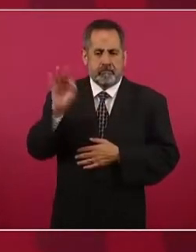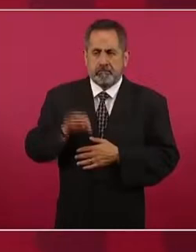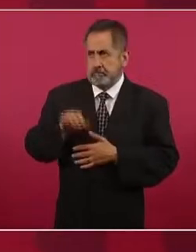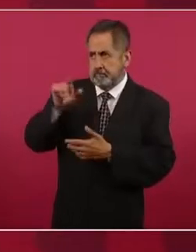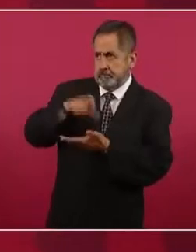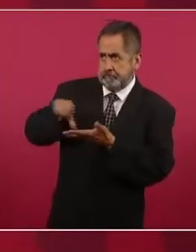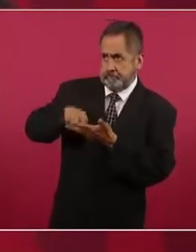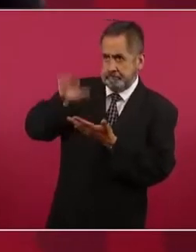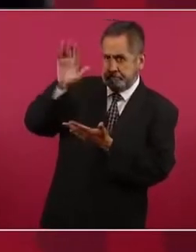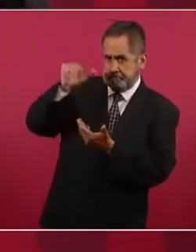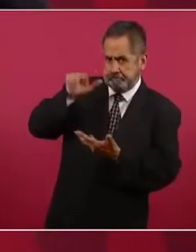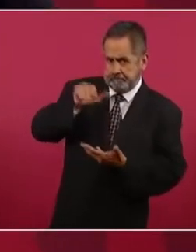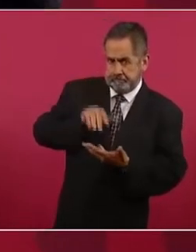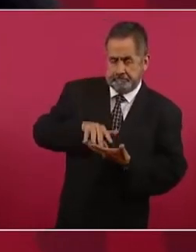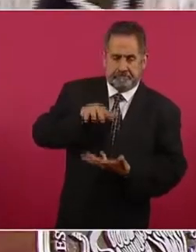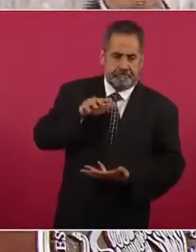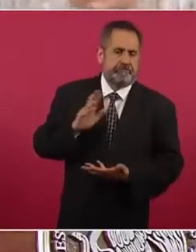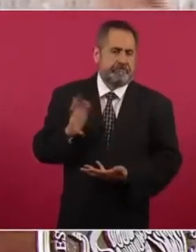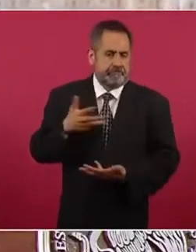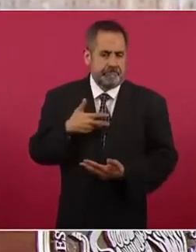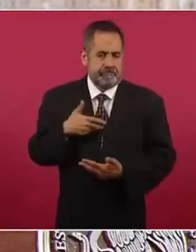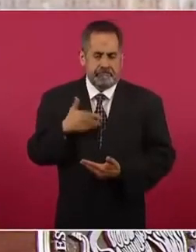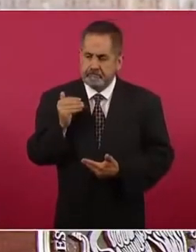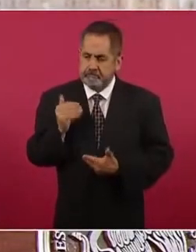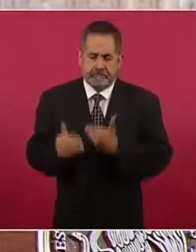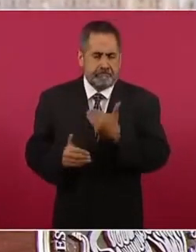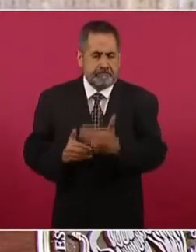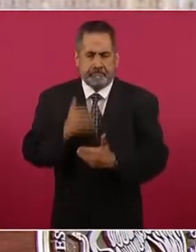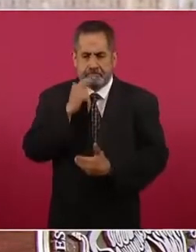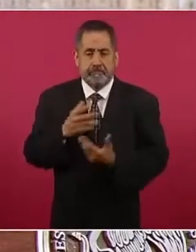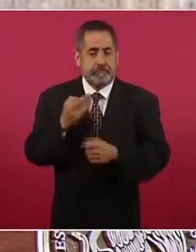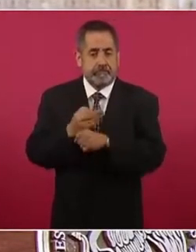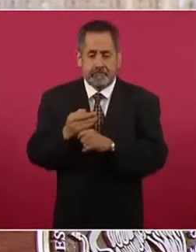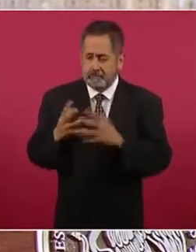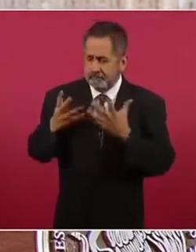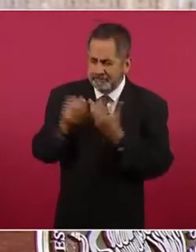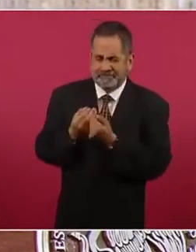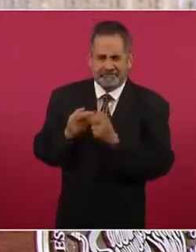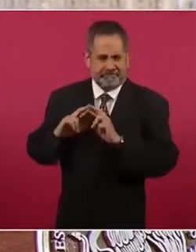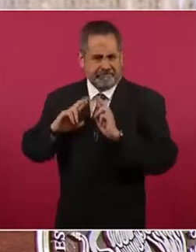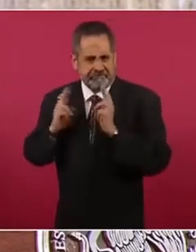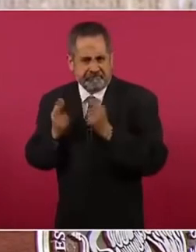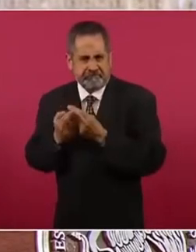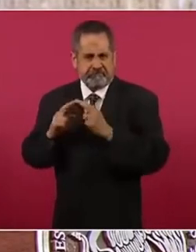Se está avanzando, ahora nos estamos reuniendo para eso.